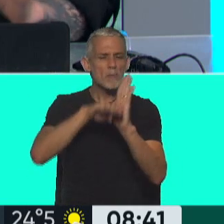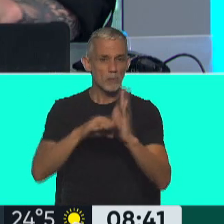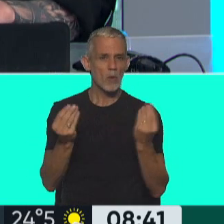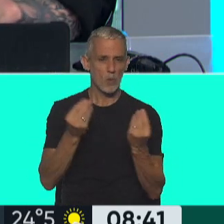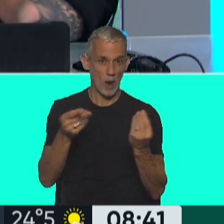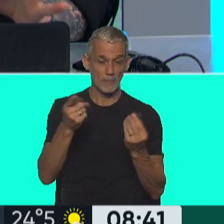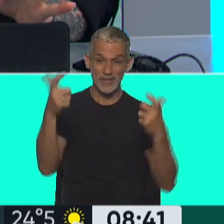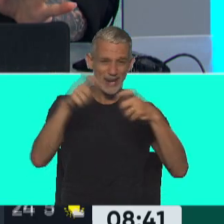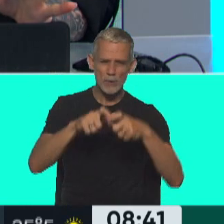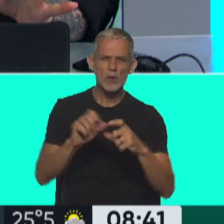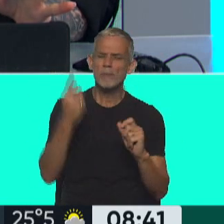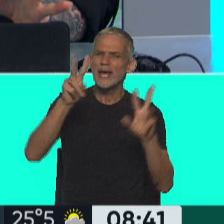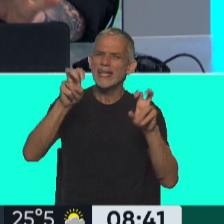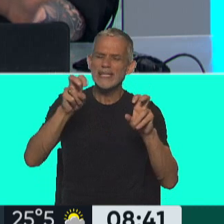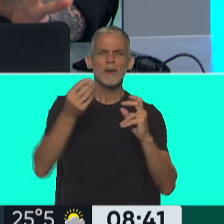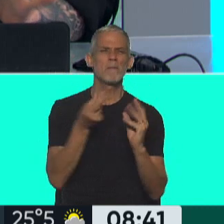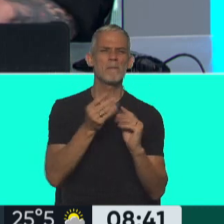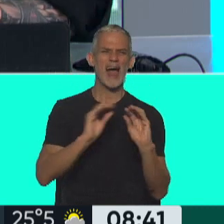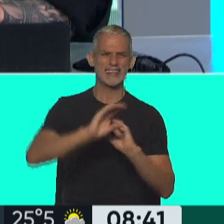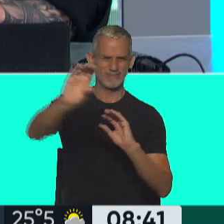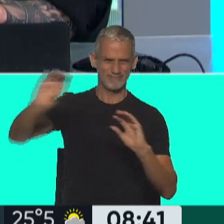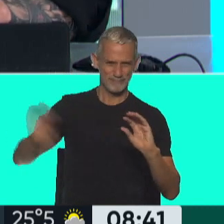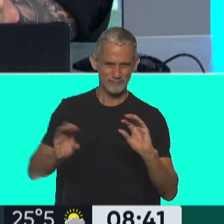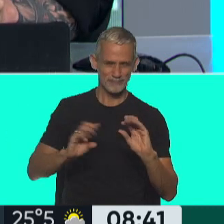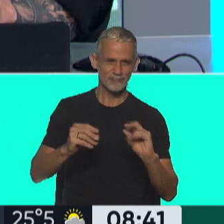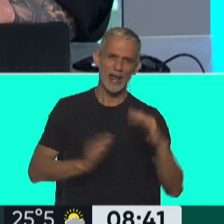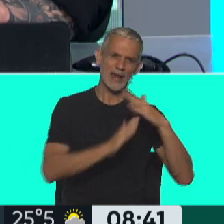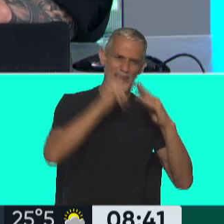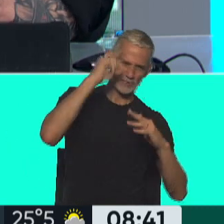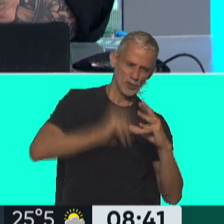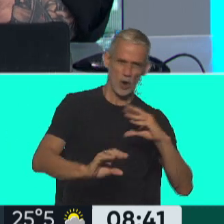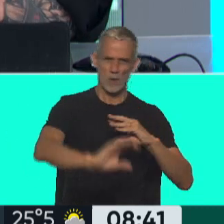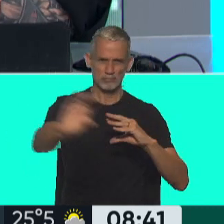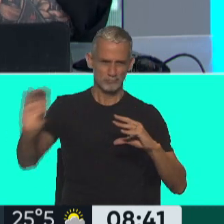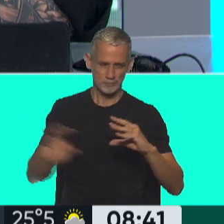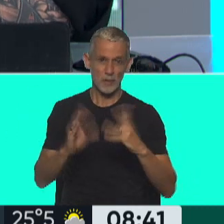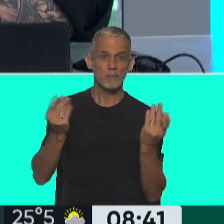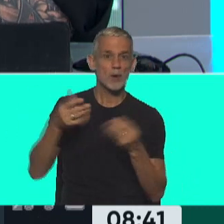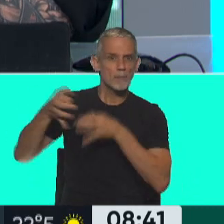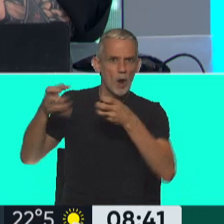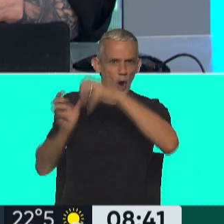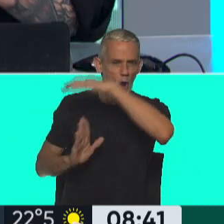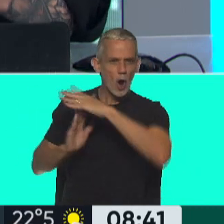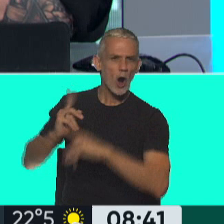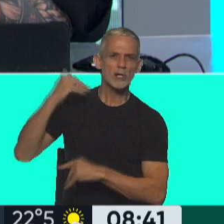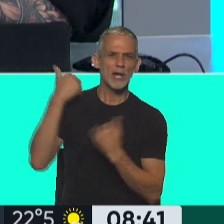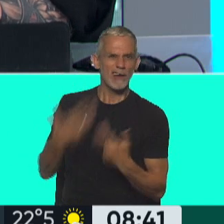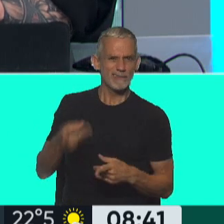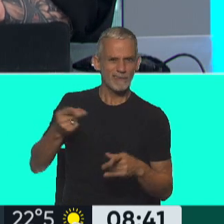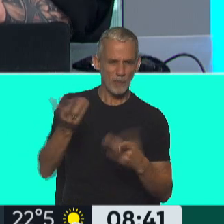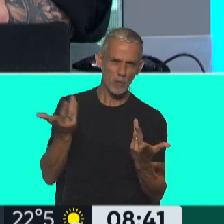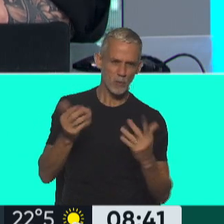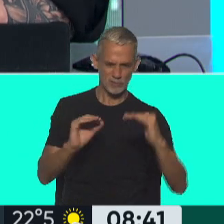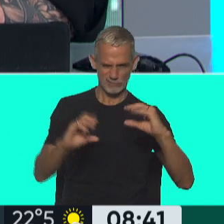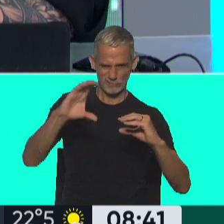inicial de la reunión era la coparticipación, es la coparticipación, relacionada con el fallo de la Corte Suprema, los puntos que en